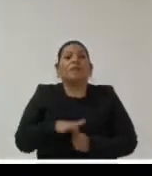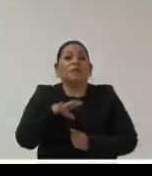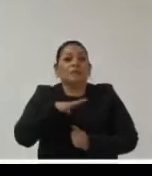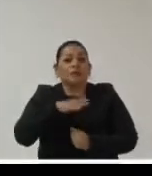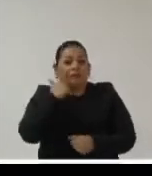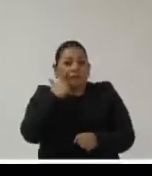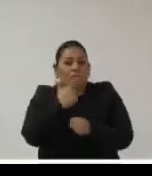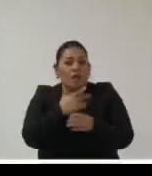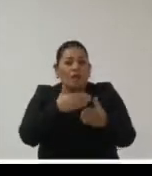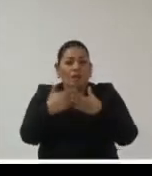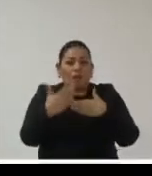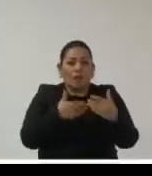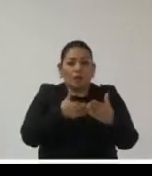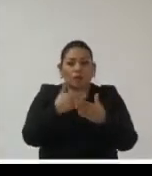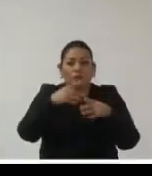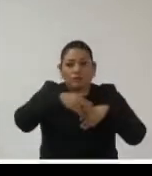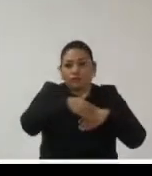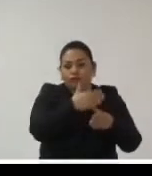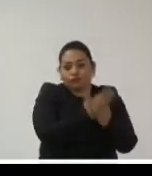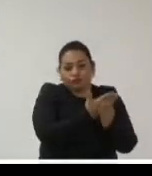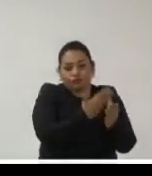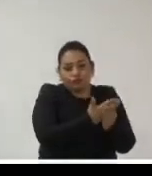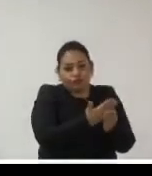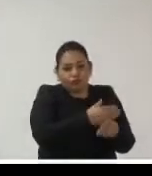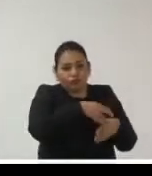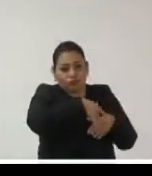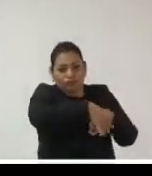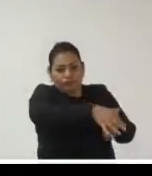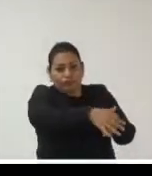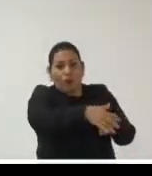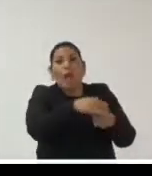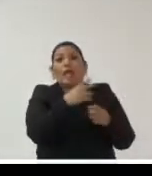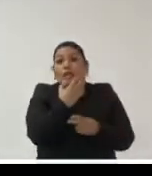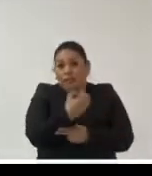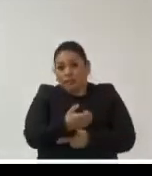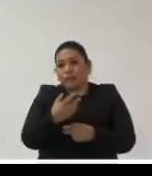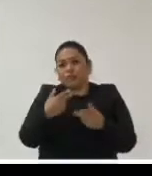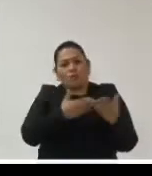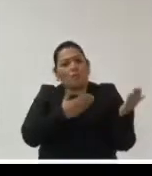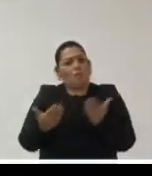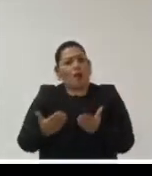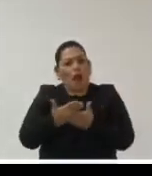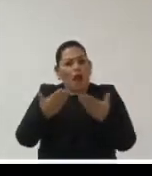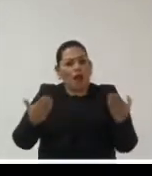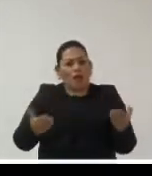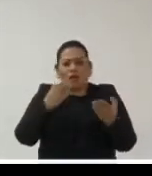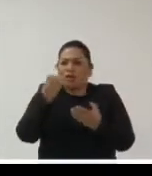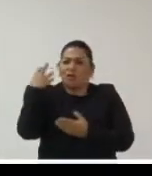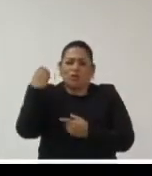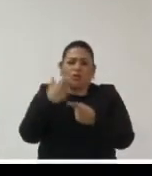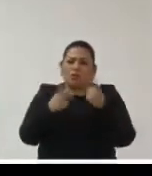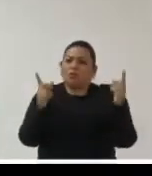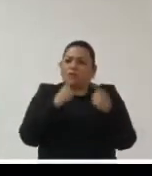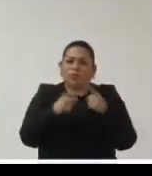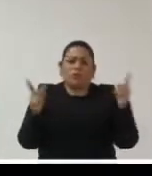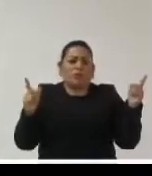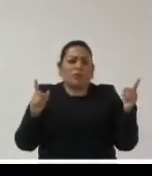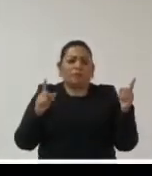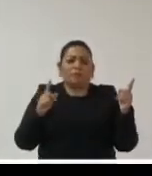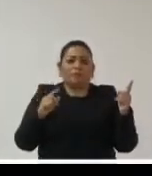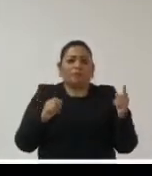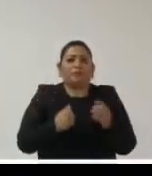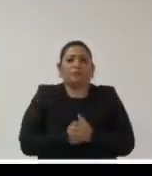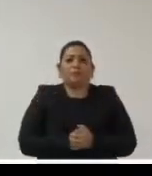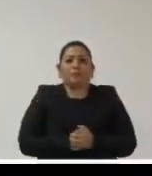ver con el modelo archivístico modelo archivístico que también ha estado presente en las diferentes conferencias en día de hoy todo lo que